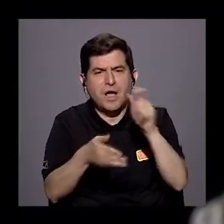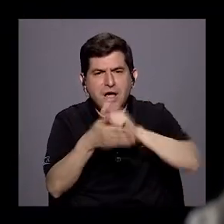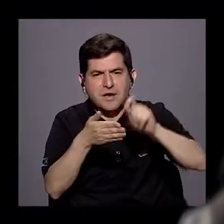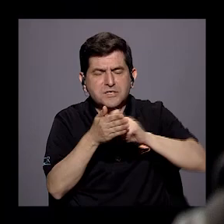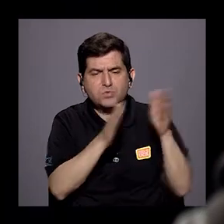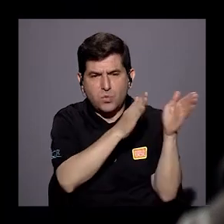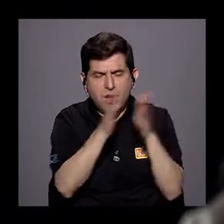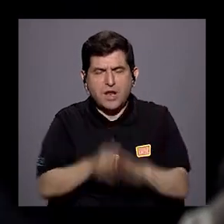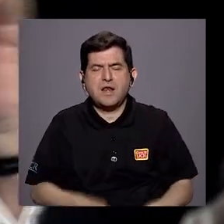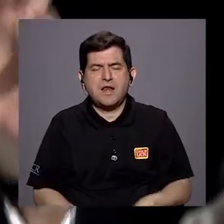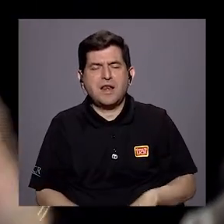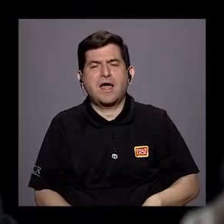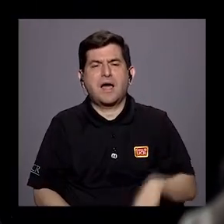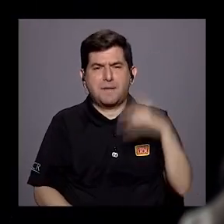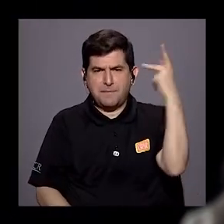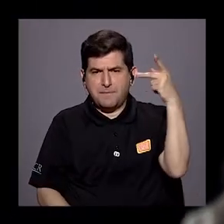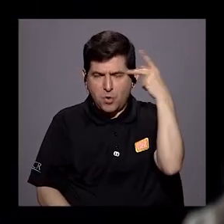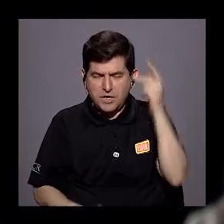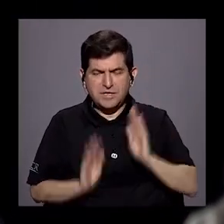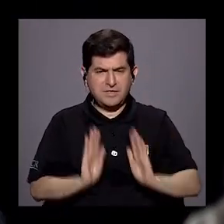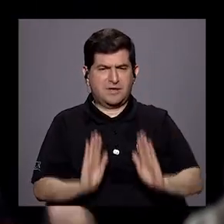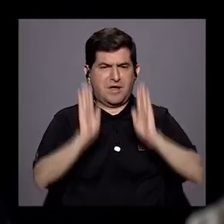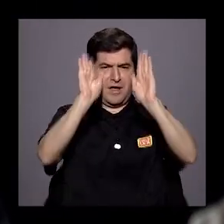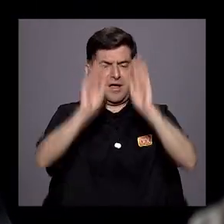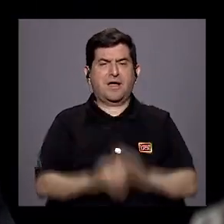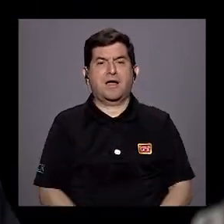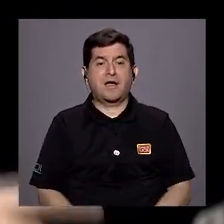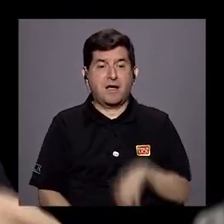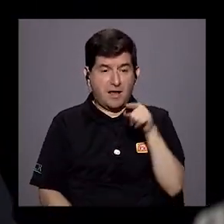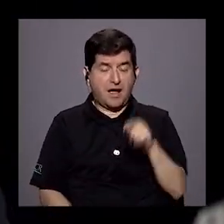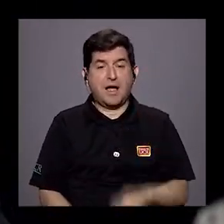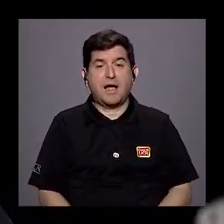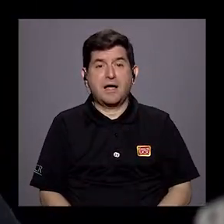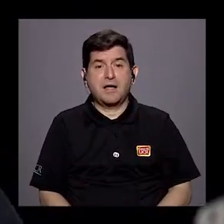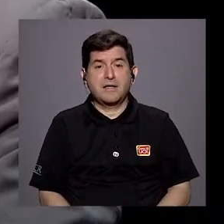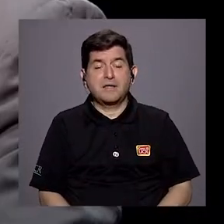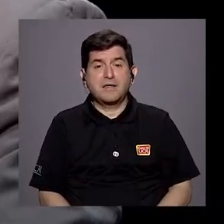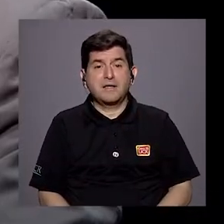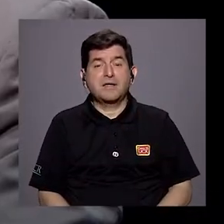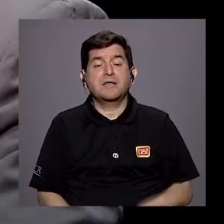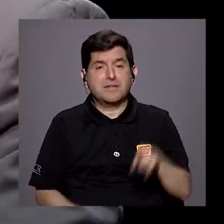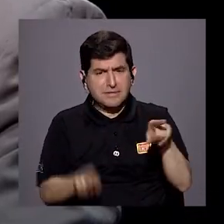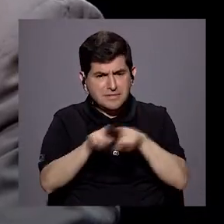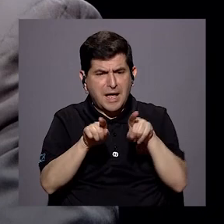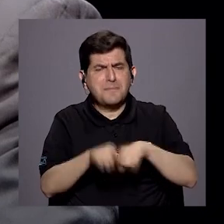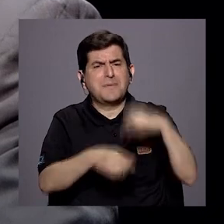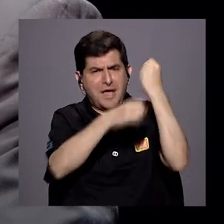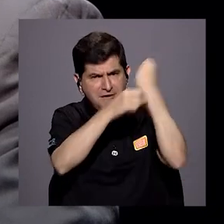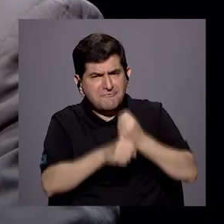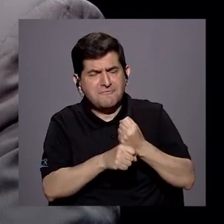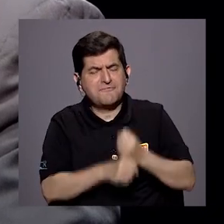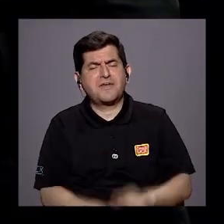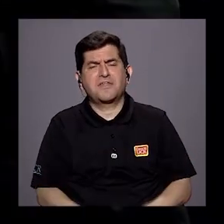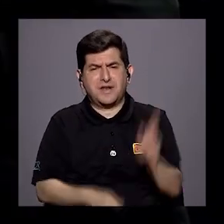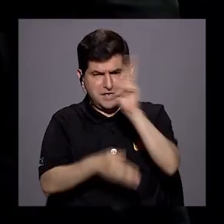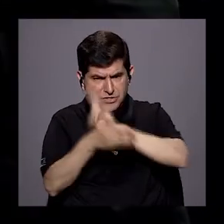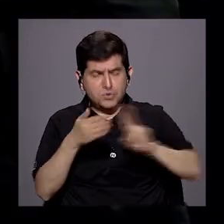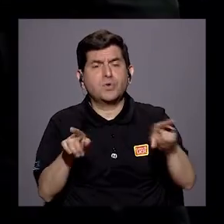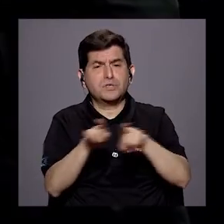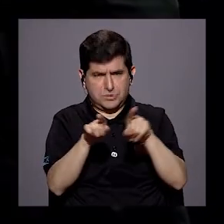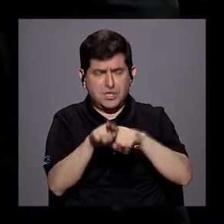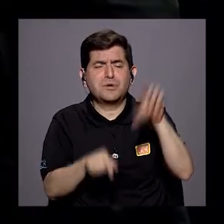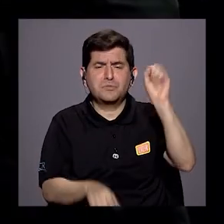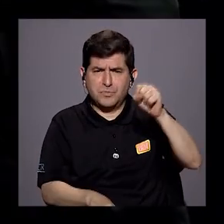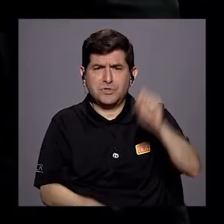de formación política impresionante, donde resfilaran europeos. No, de las federaciones de esta misma universidad salió gente. mismo en la universidad,